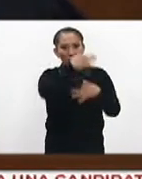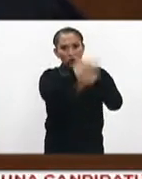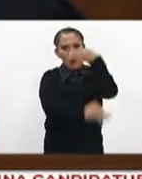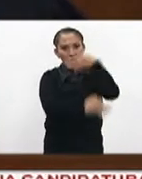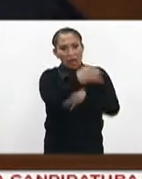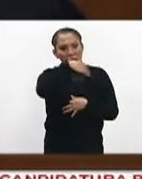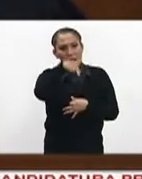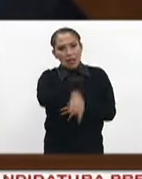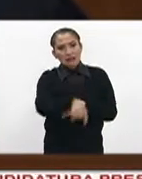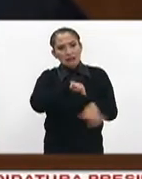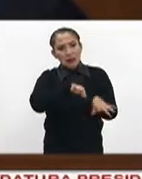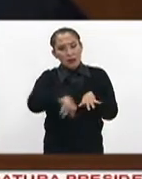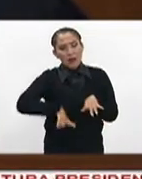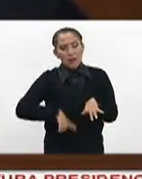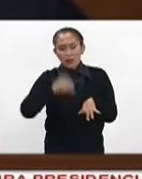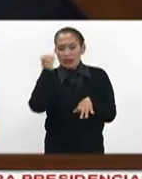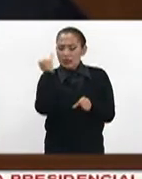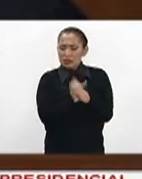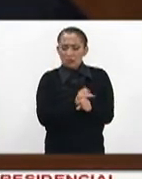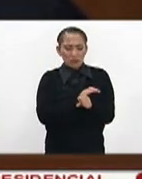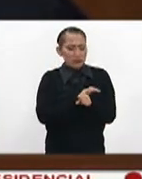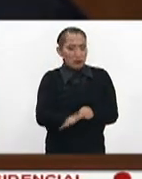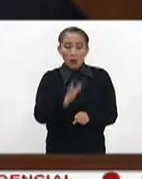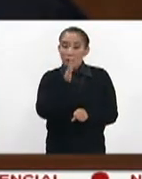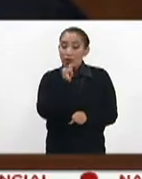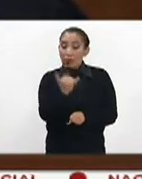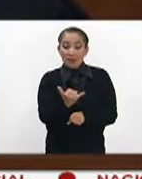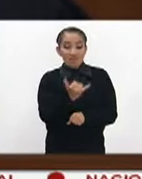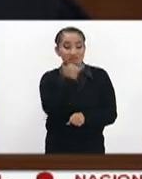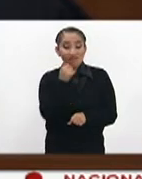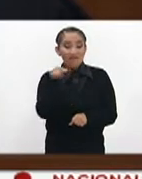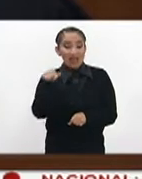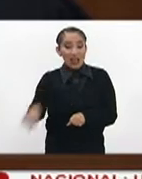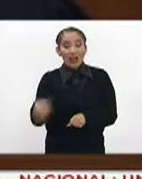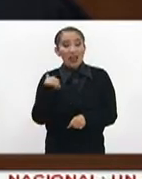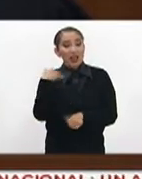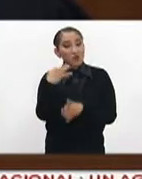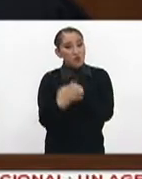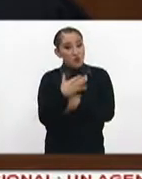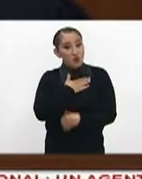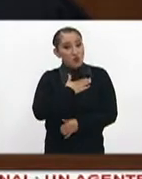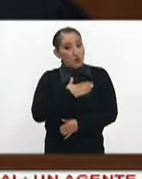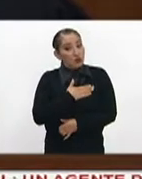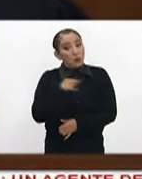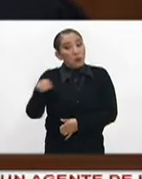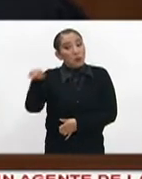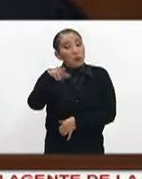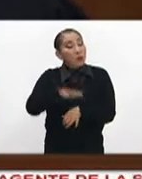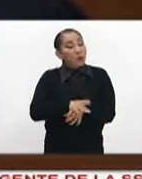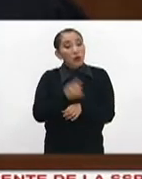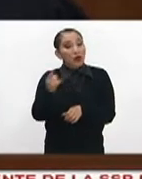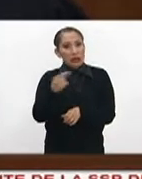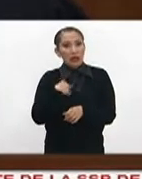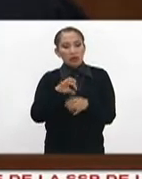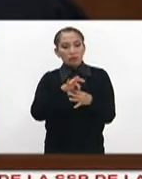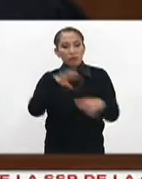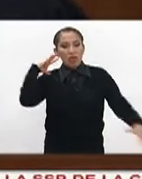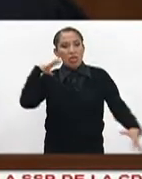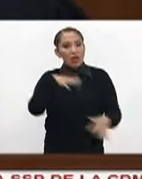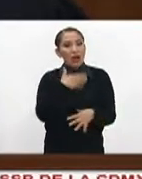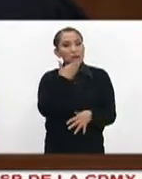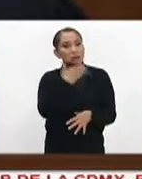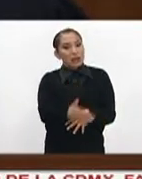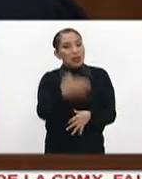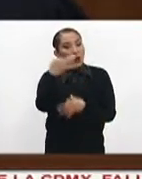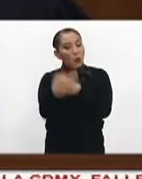función pública y es imperdonable si se da en el ámbito de la impartición de justicia, porque además rompe la independencia